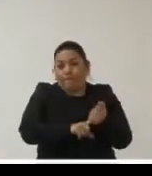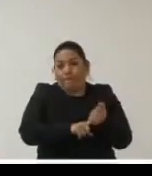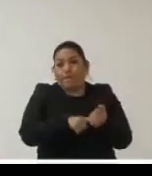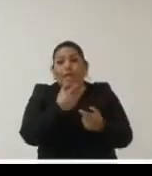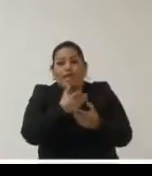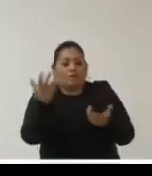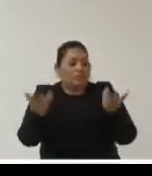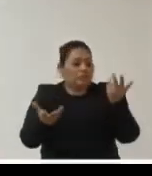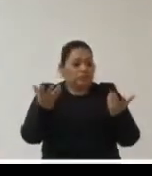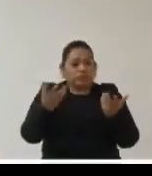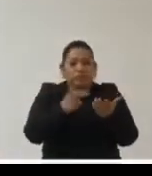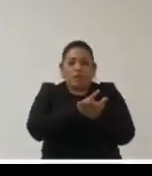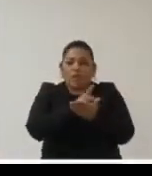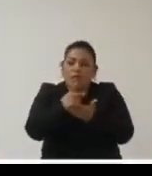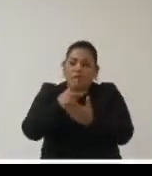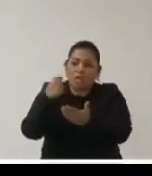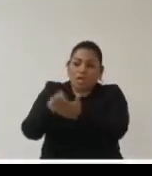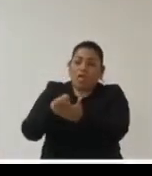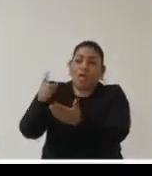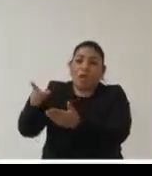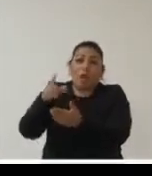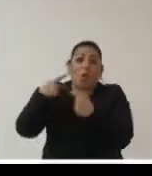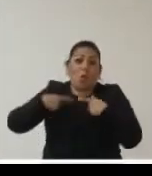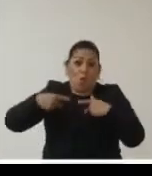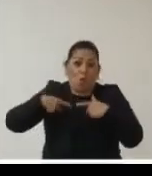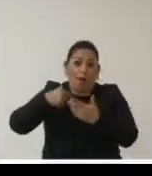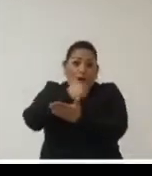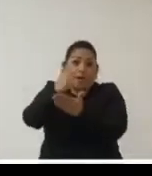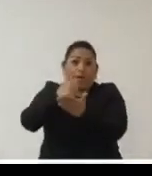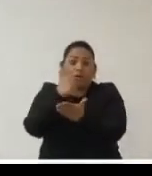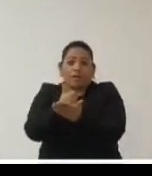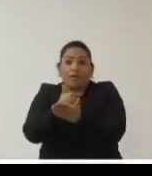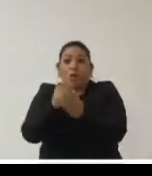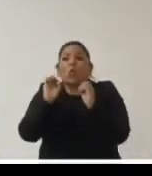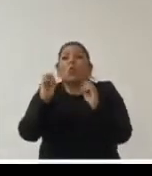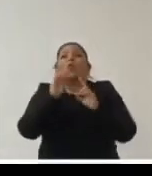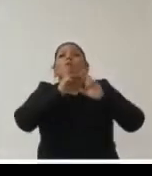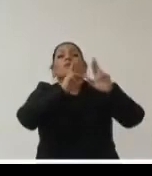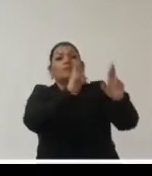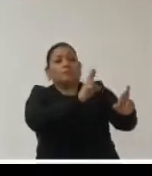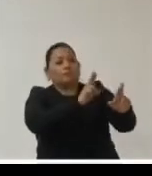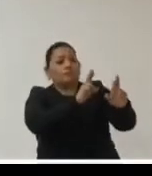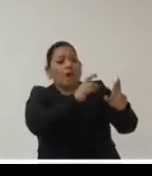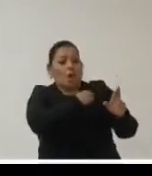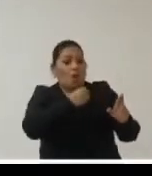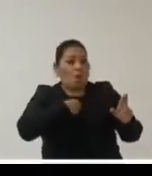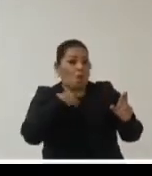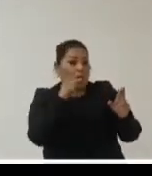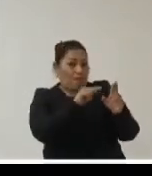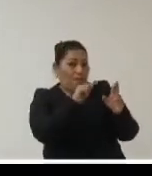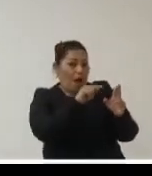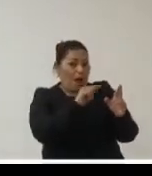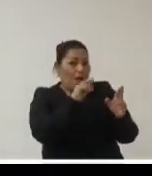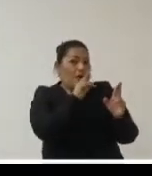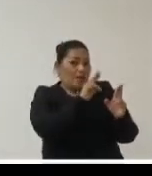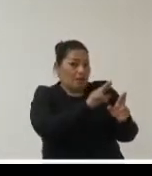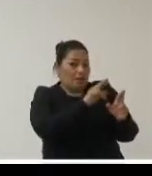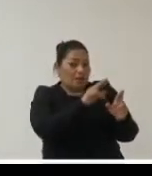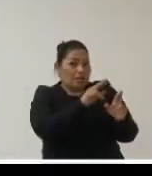derecho que exige el ciudadano y la obligación a la que responde de manera muy